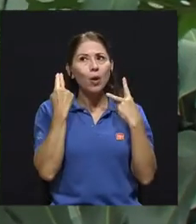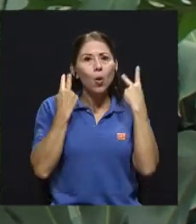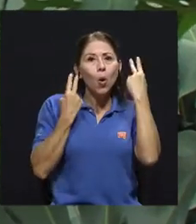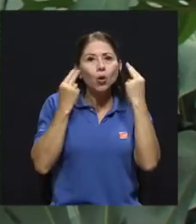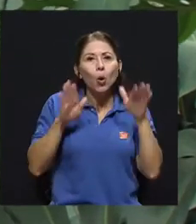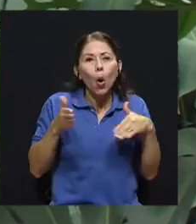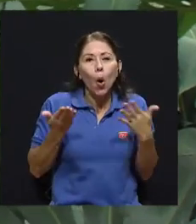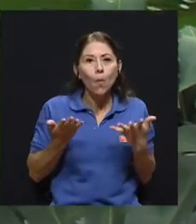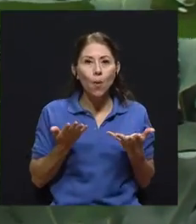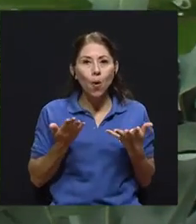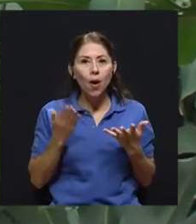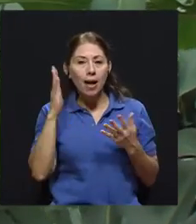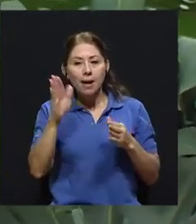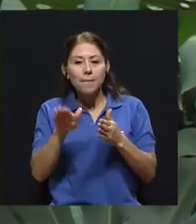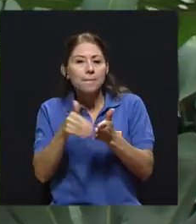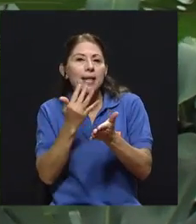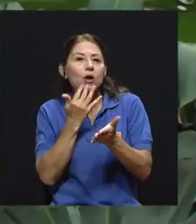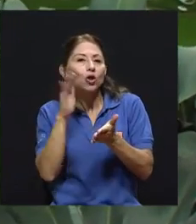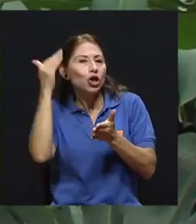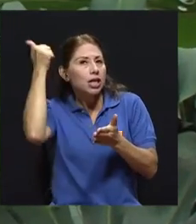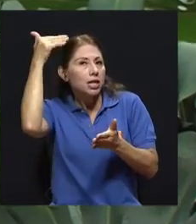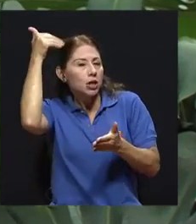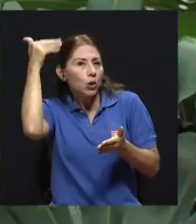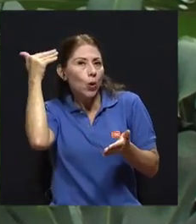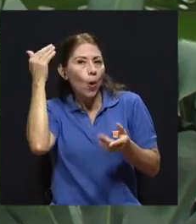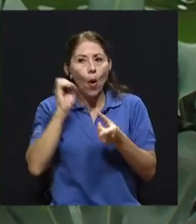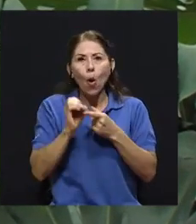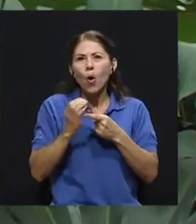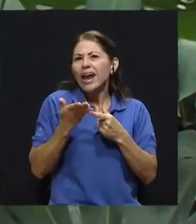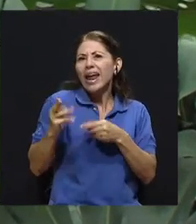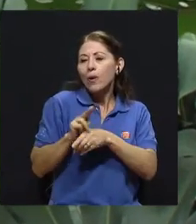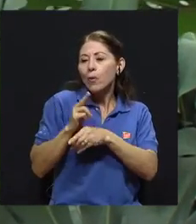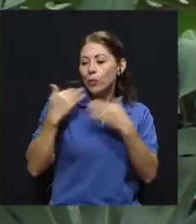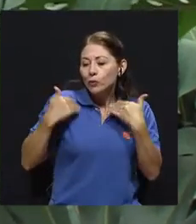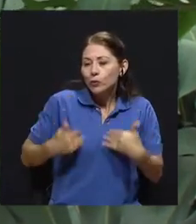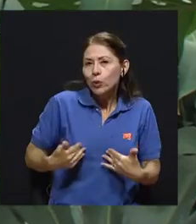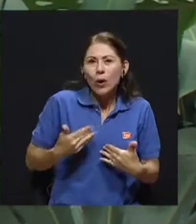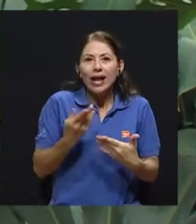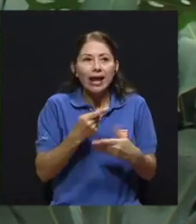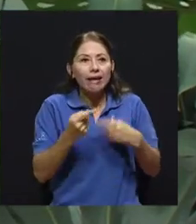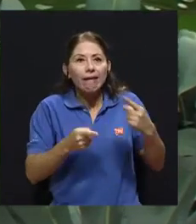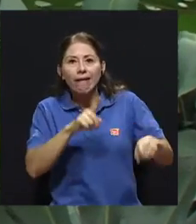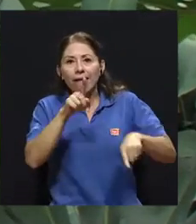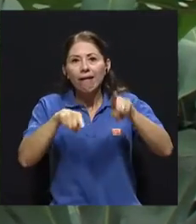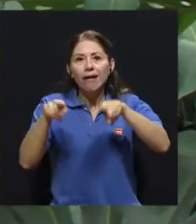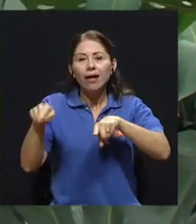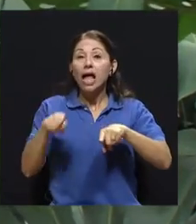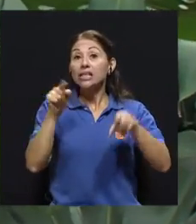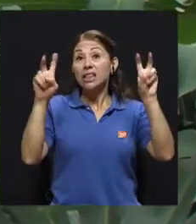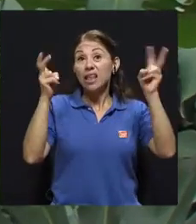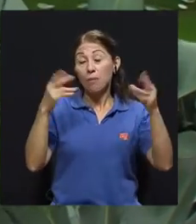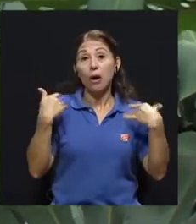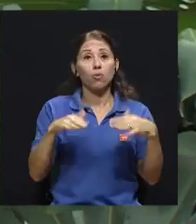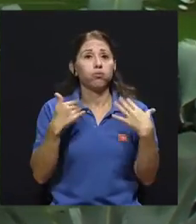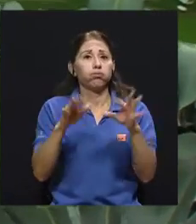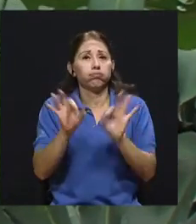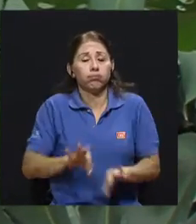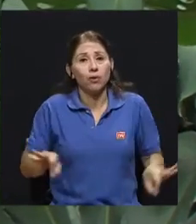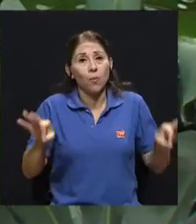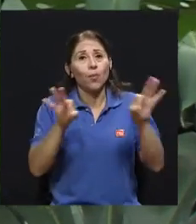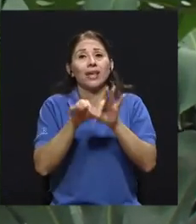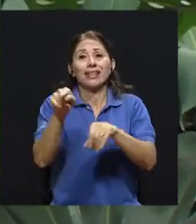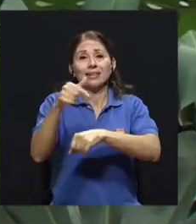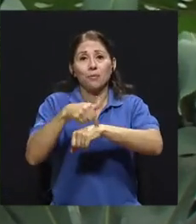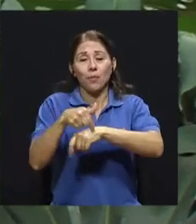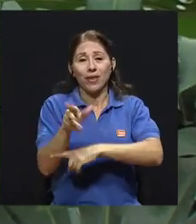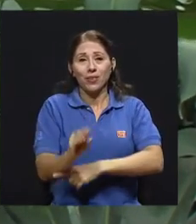uso otra, se vuelve un tema casi que de primer orden. Porque es la manera en la que yo me voy a